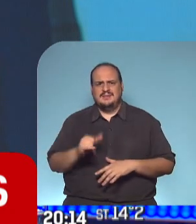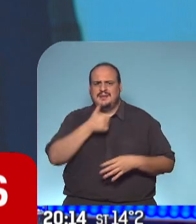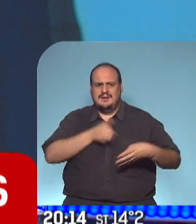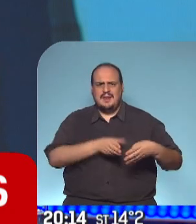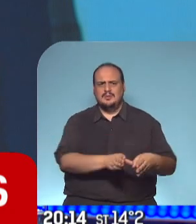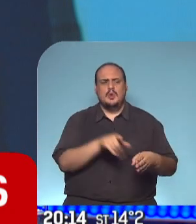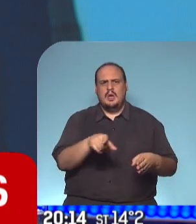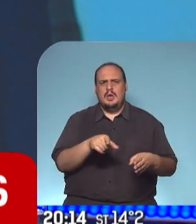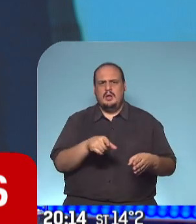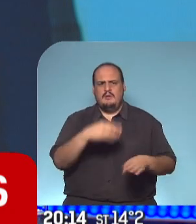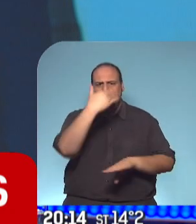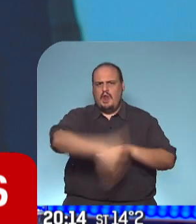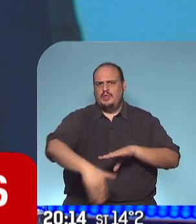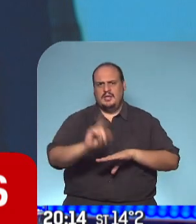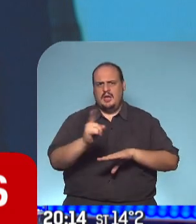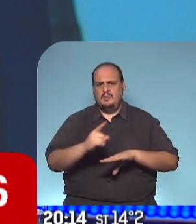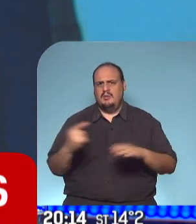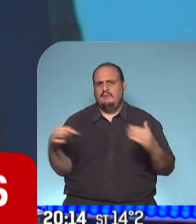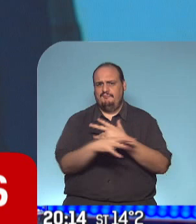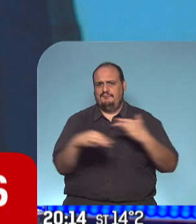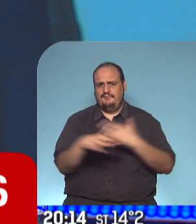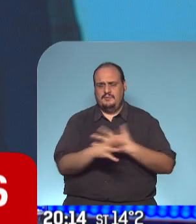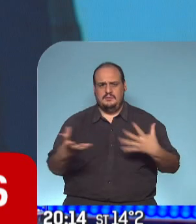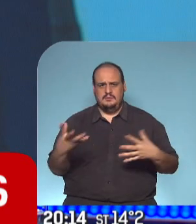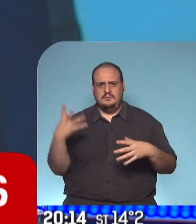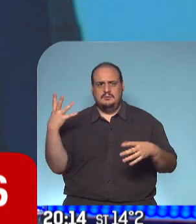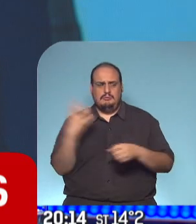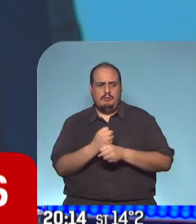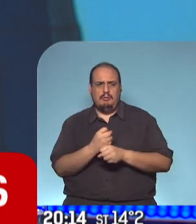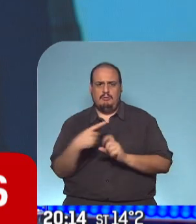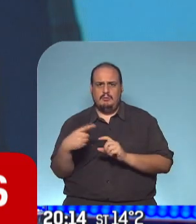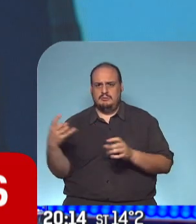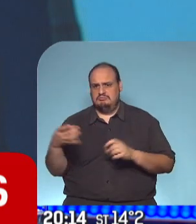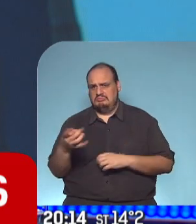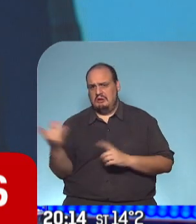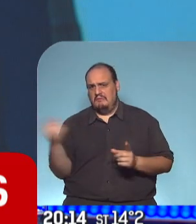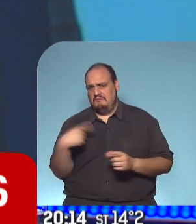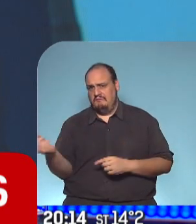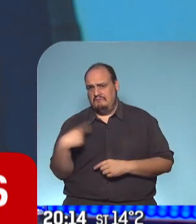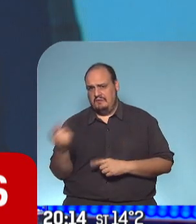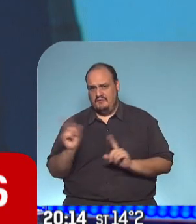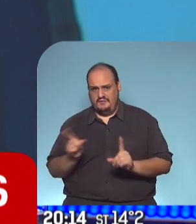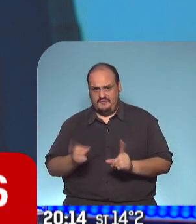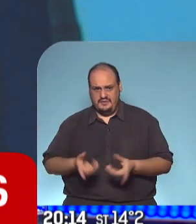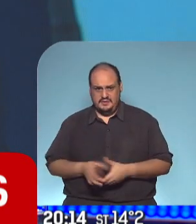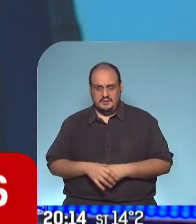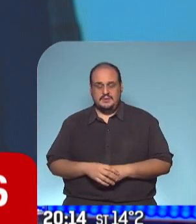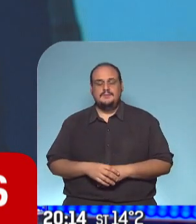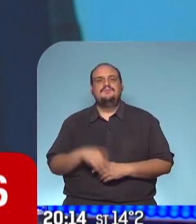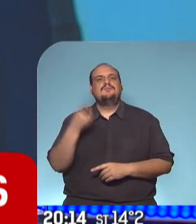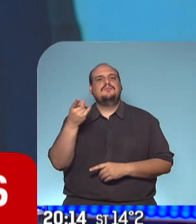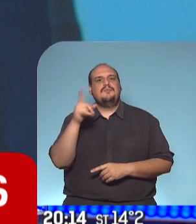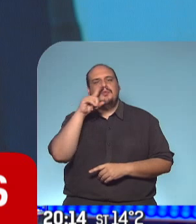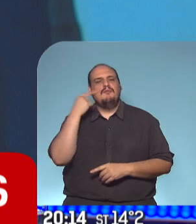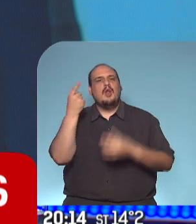de jurisdicción a jurisdicción. El transporte público no seguirá con los controles de siempre. Y me quedo con una frase de